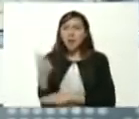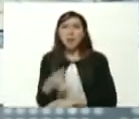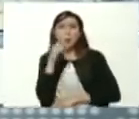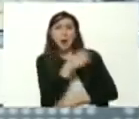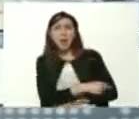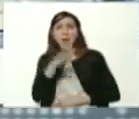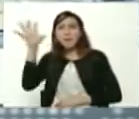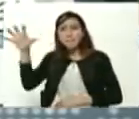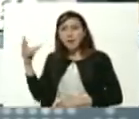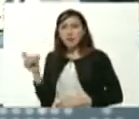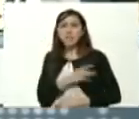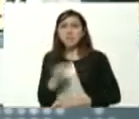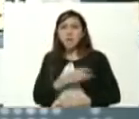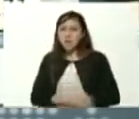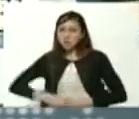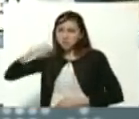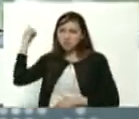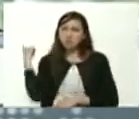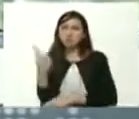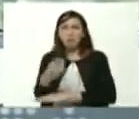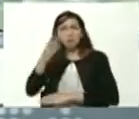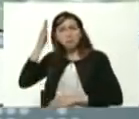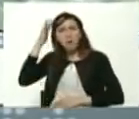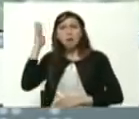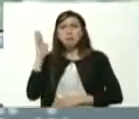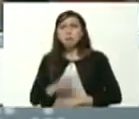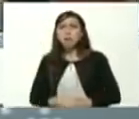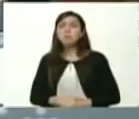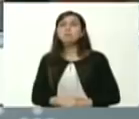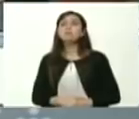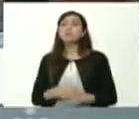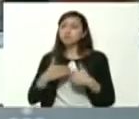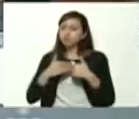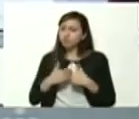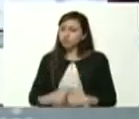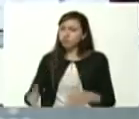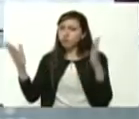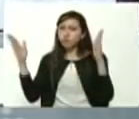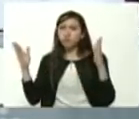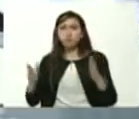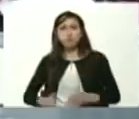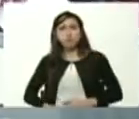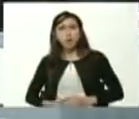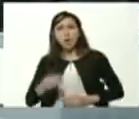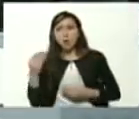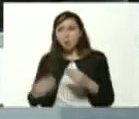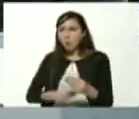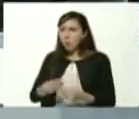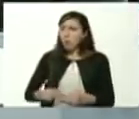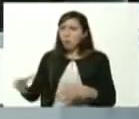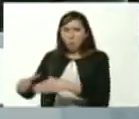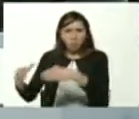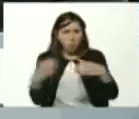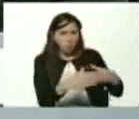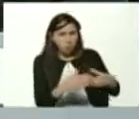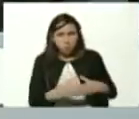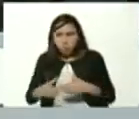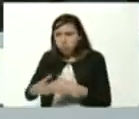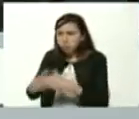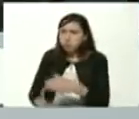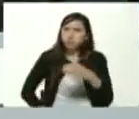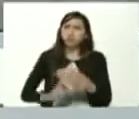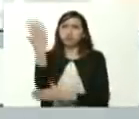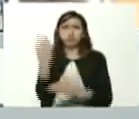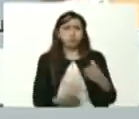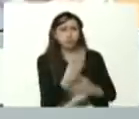una lección contundente y empiezan a abrirse las grandes Alamedas Allende empiezan a abrirse las grandes